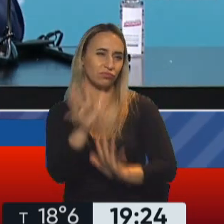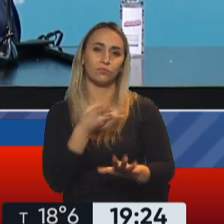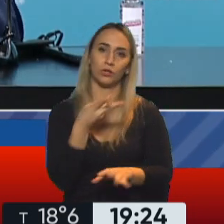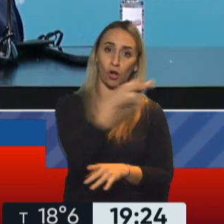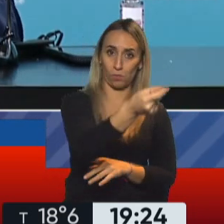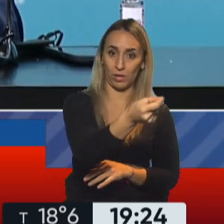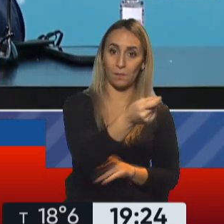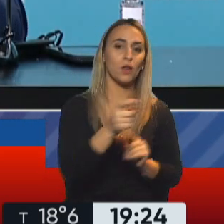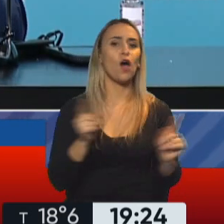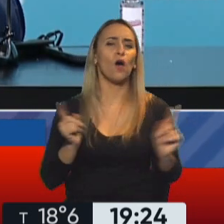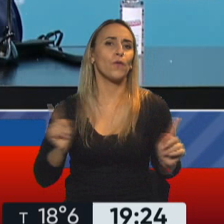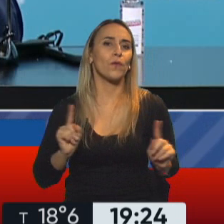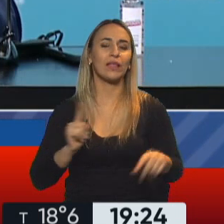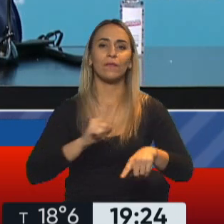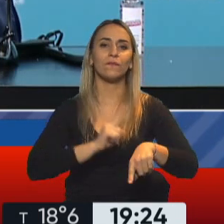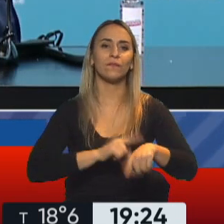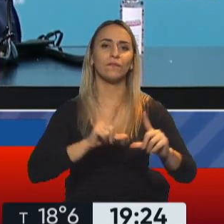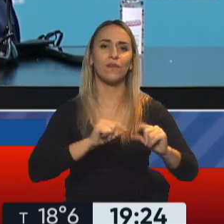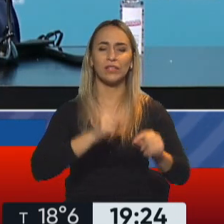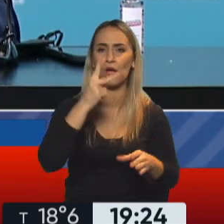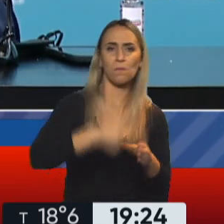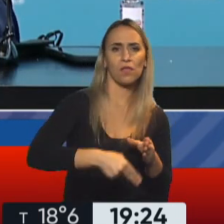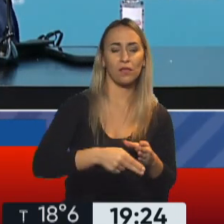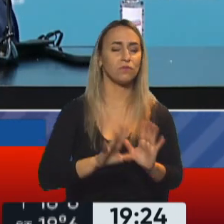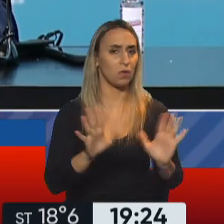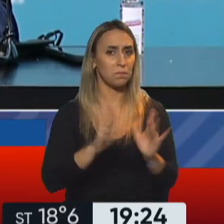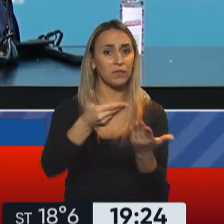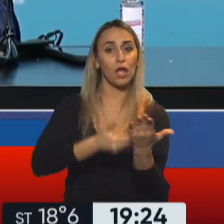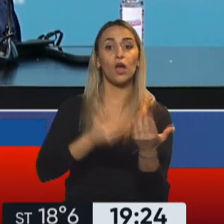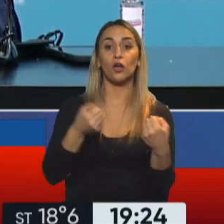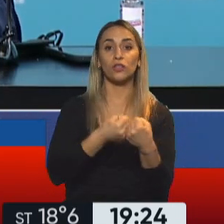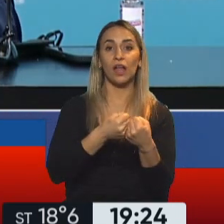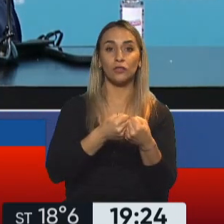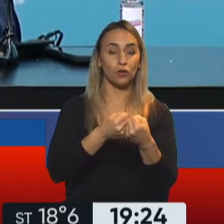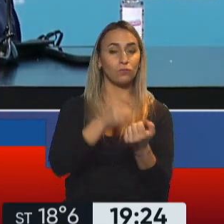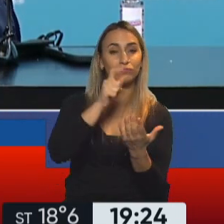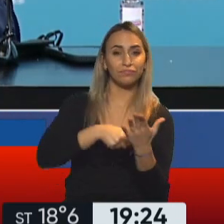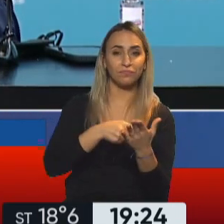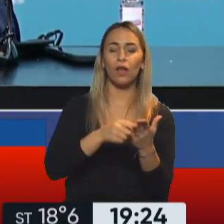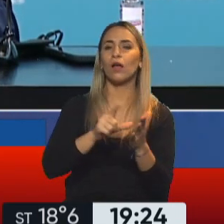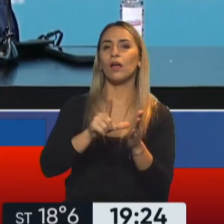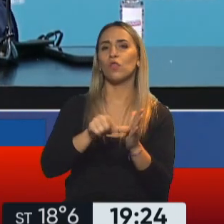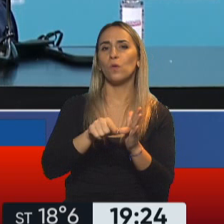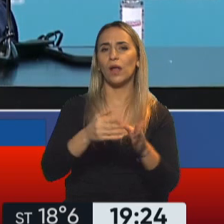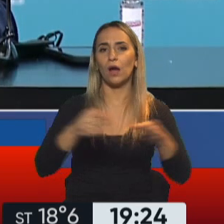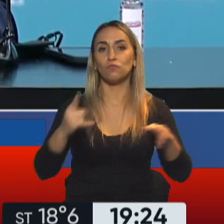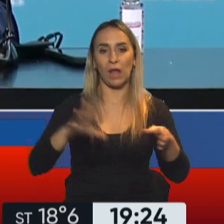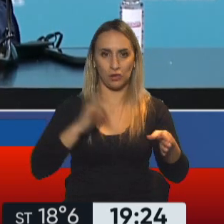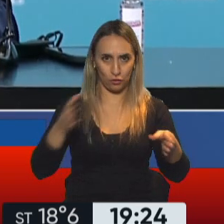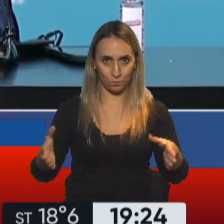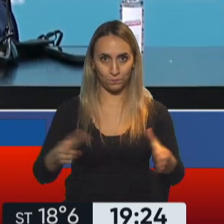compra, pero no hay un plazo establecido para que sea efectivo si el contrato tiene una duración de un año. ¿Qué tal Bianco?